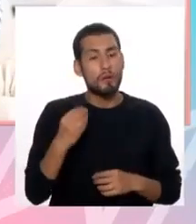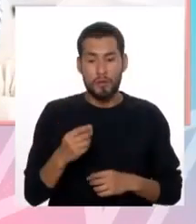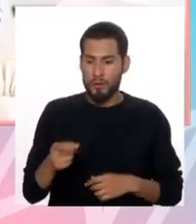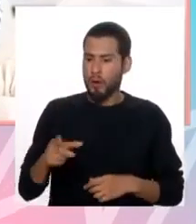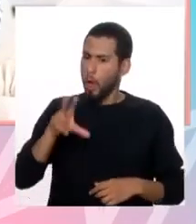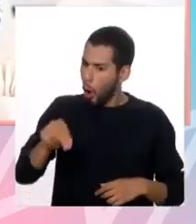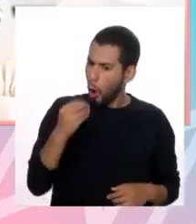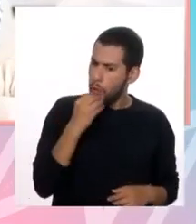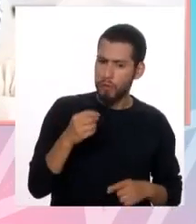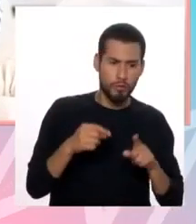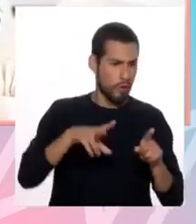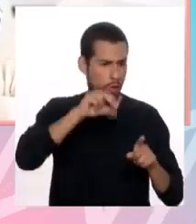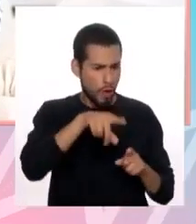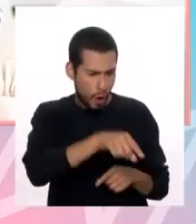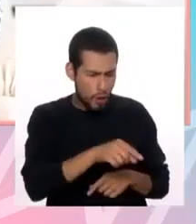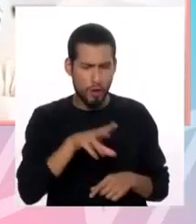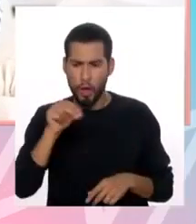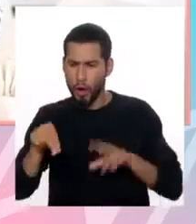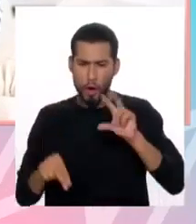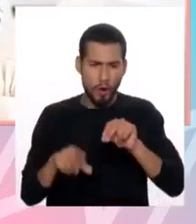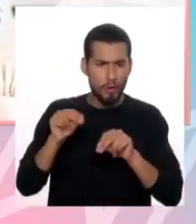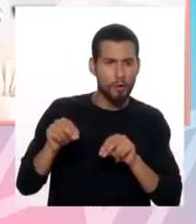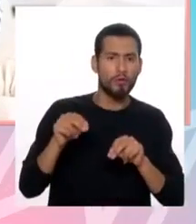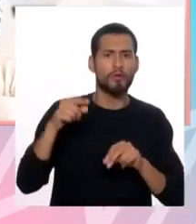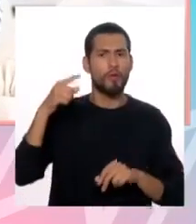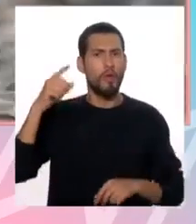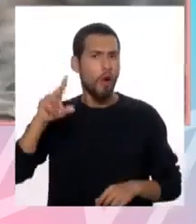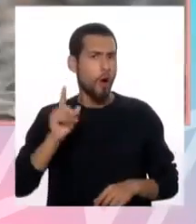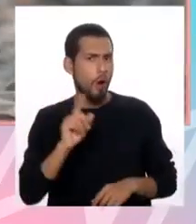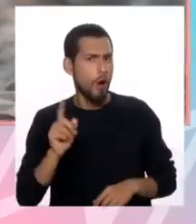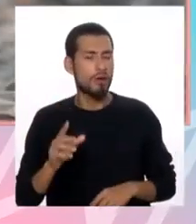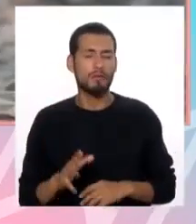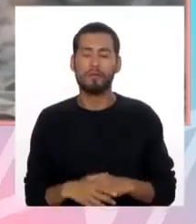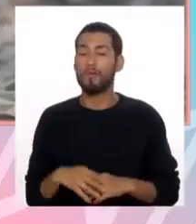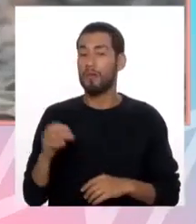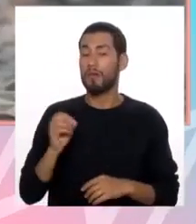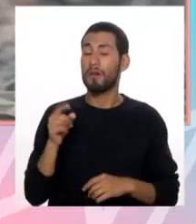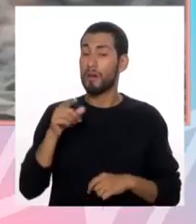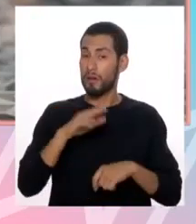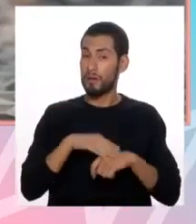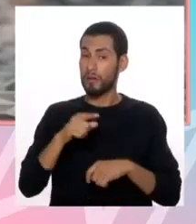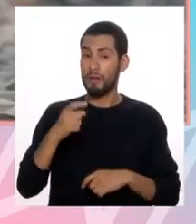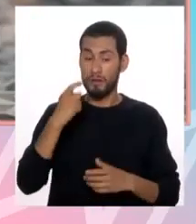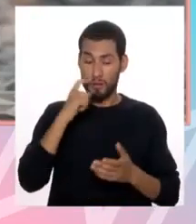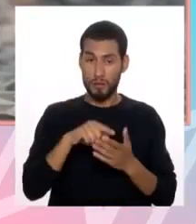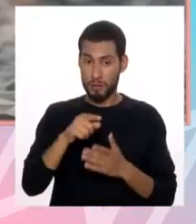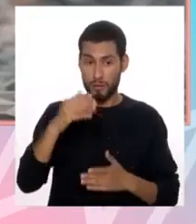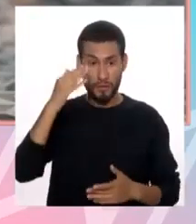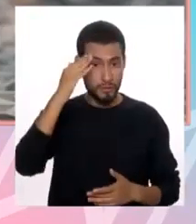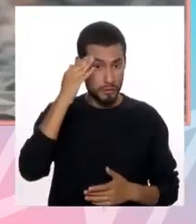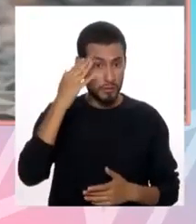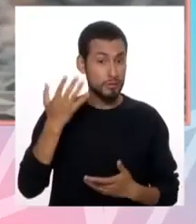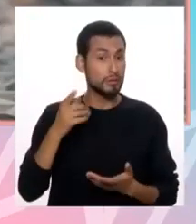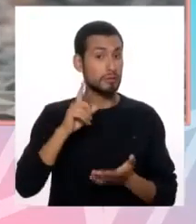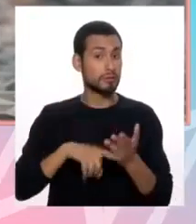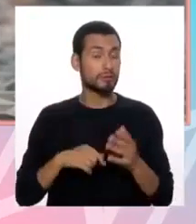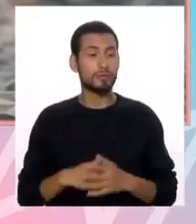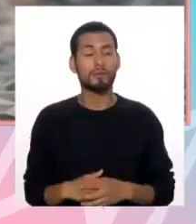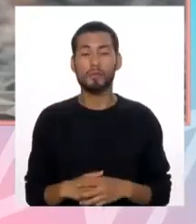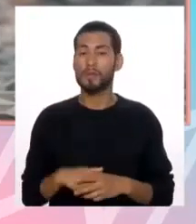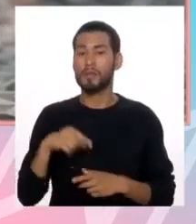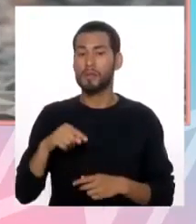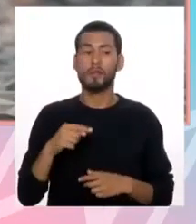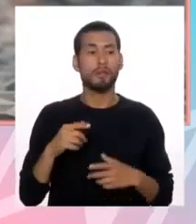comas, Alberto, no hagas Roxana, o si tú eres de esas personas, una señal de alerta, empiecen a tomar en cuenta, están en